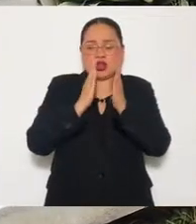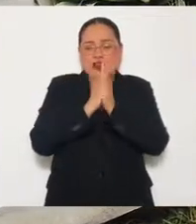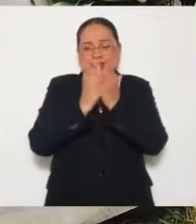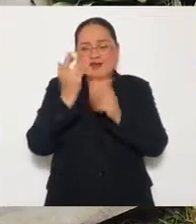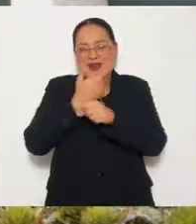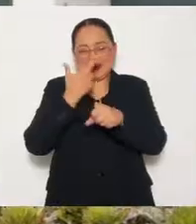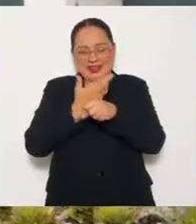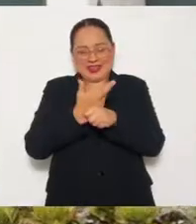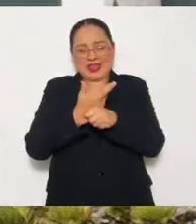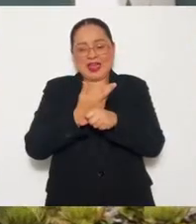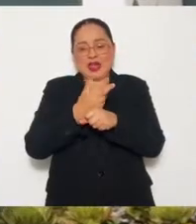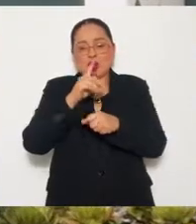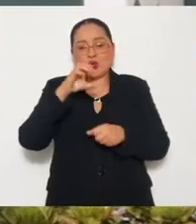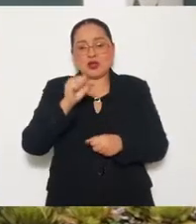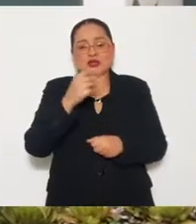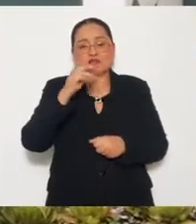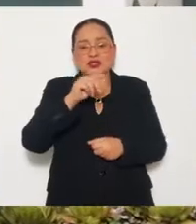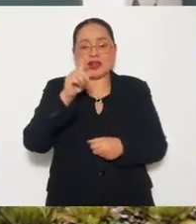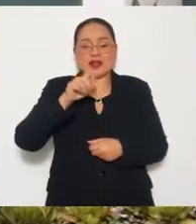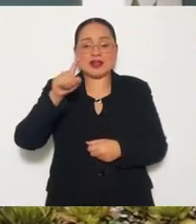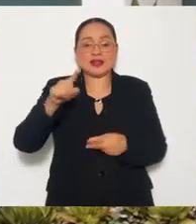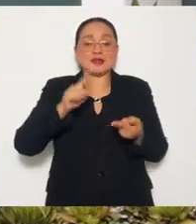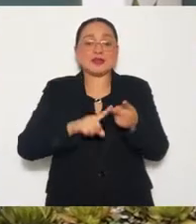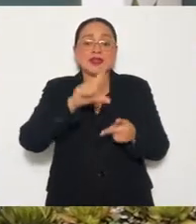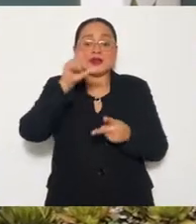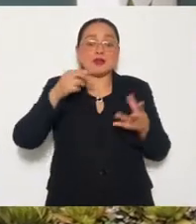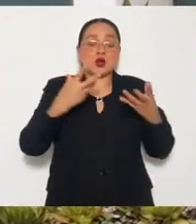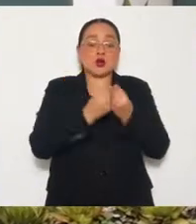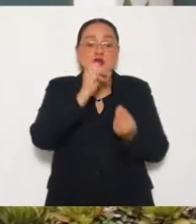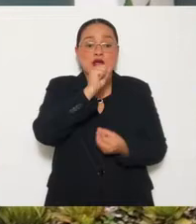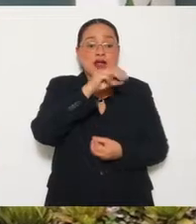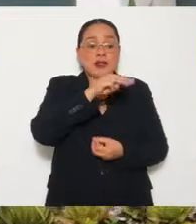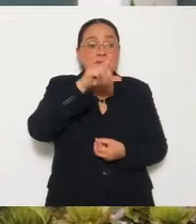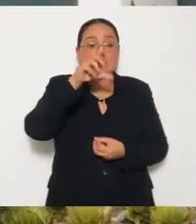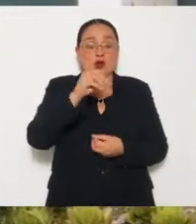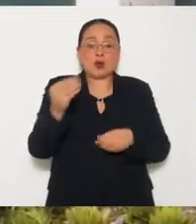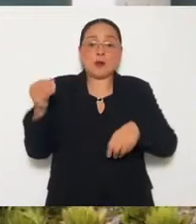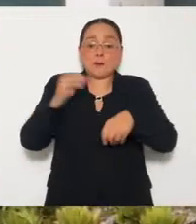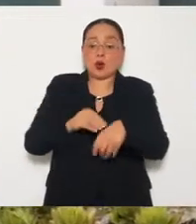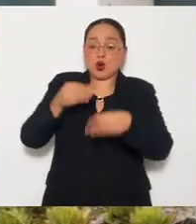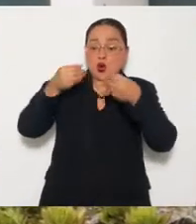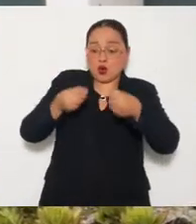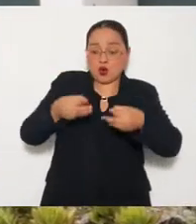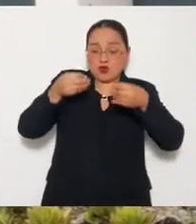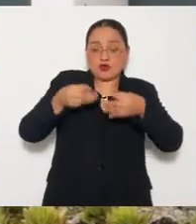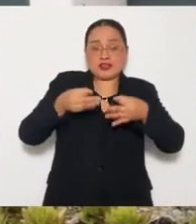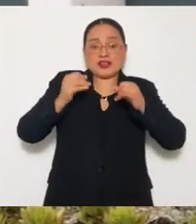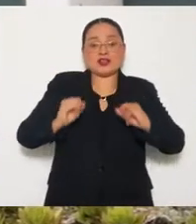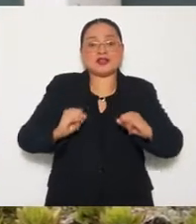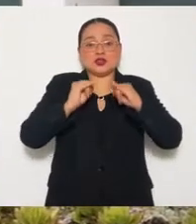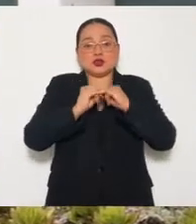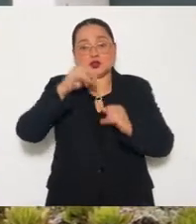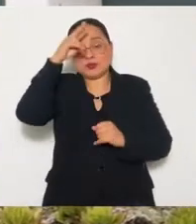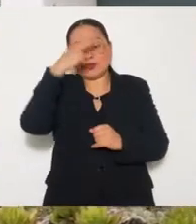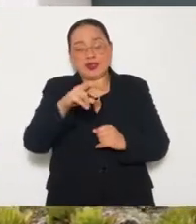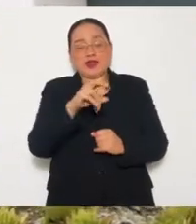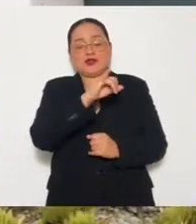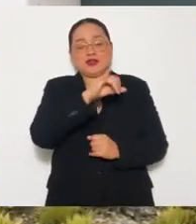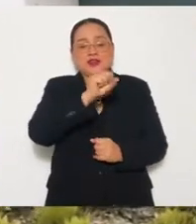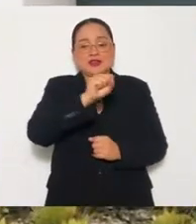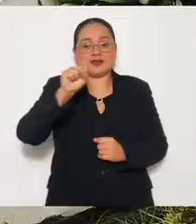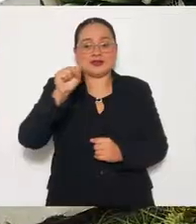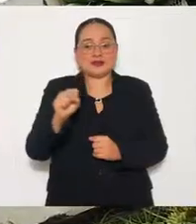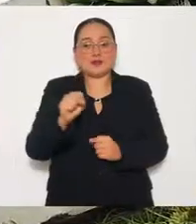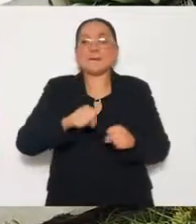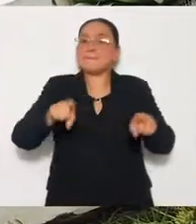Luis González. Y ahí mismo, en el segundo piso, con el presidente López Obrador, hice las oficinas del Instituto Mexicano del Seguro Social.